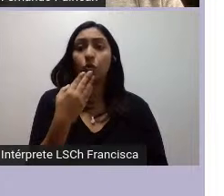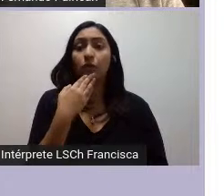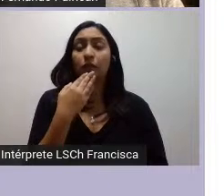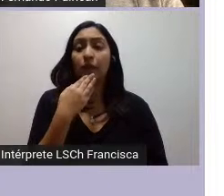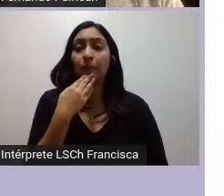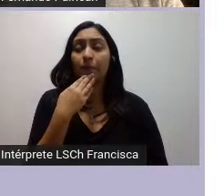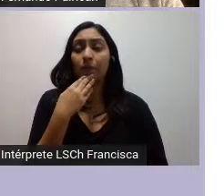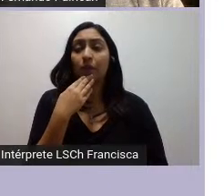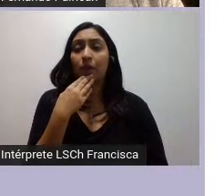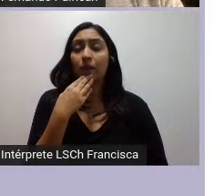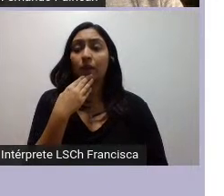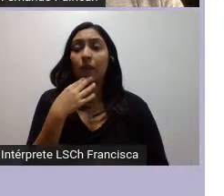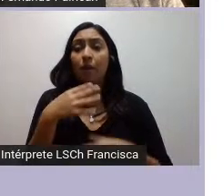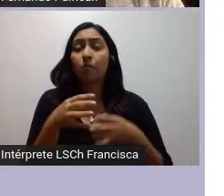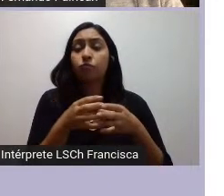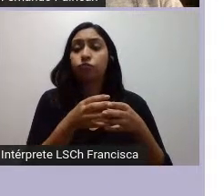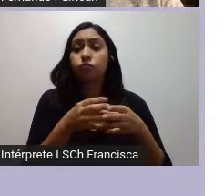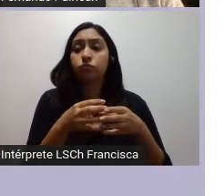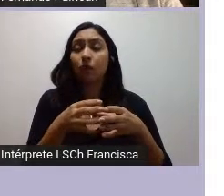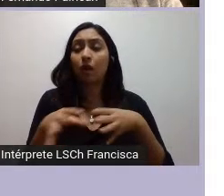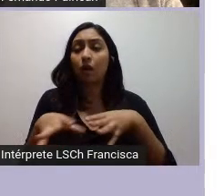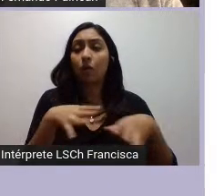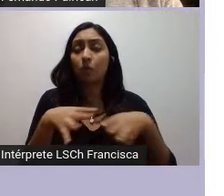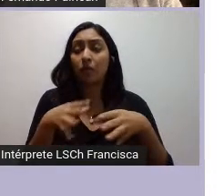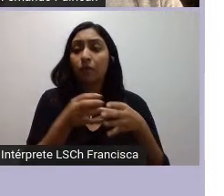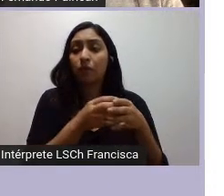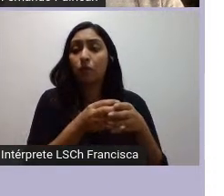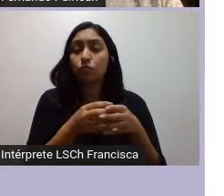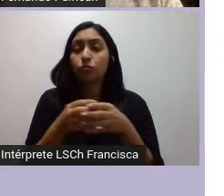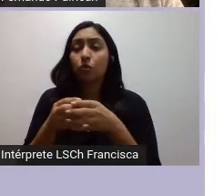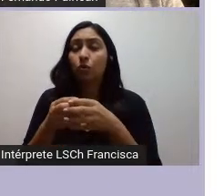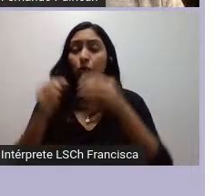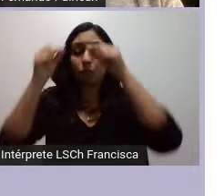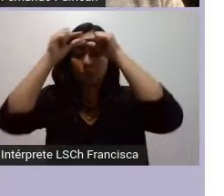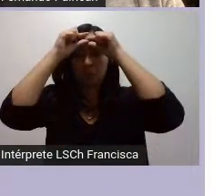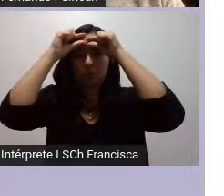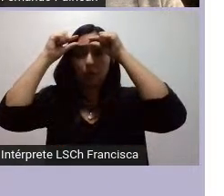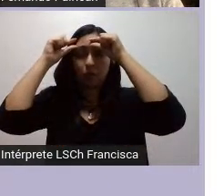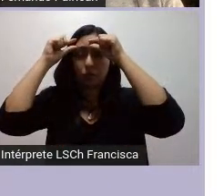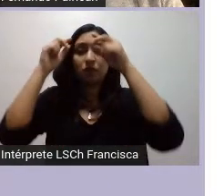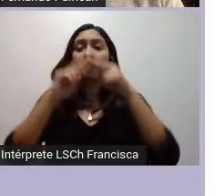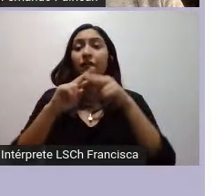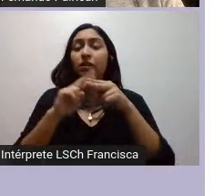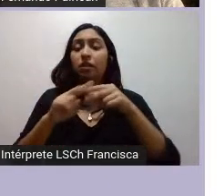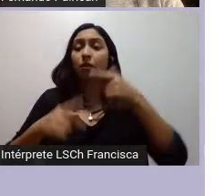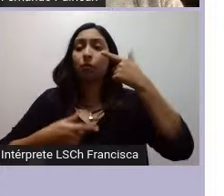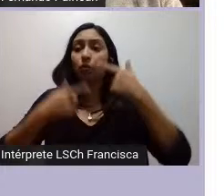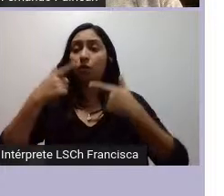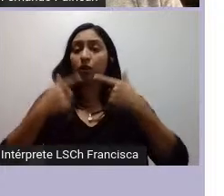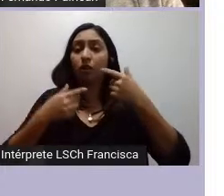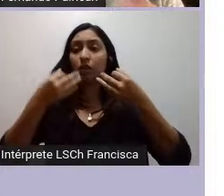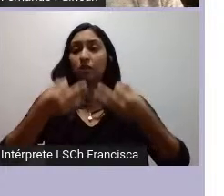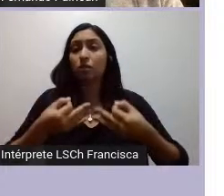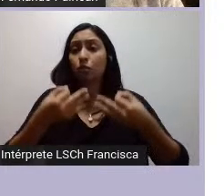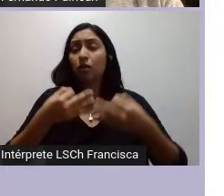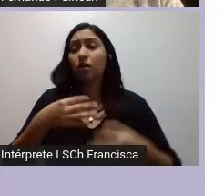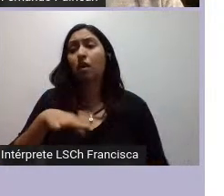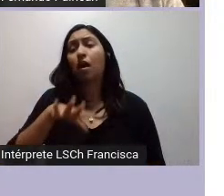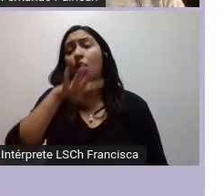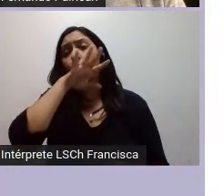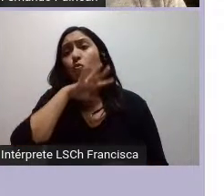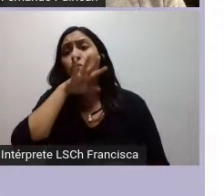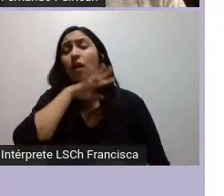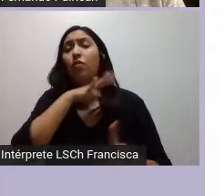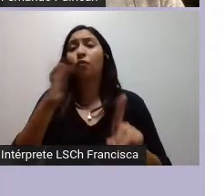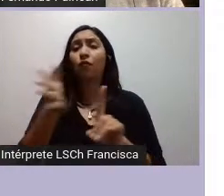va a ir generando una política de seguridad, en la cual se va a hacer uso de la violencia de parte del Estado,